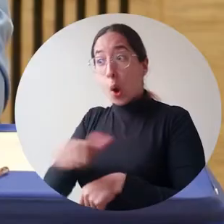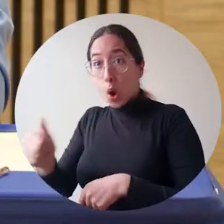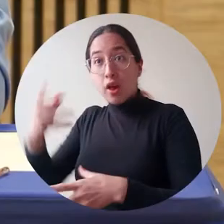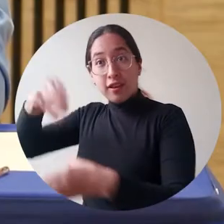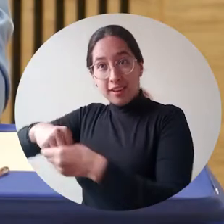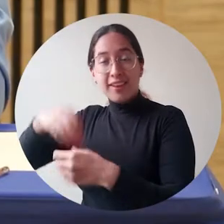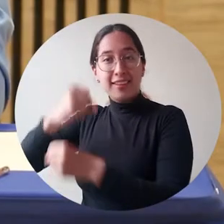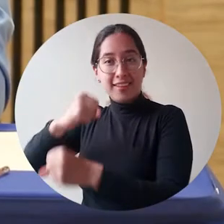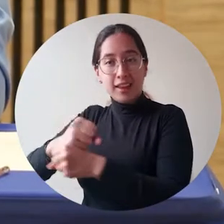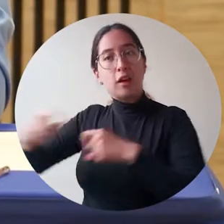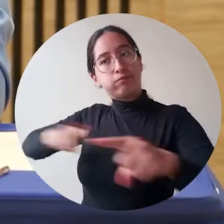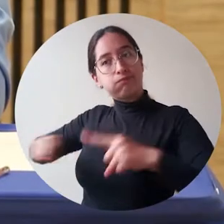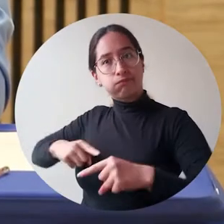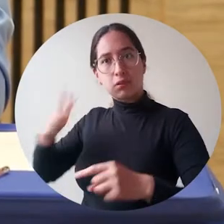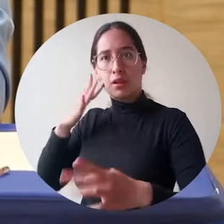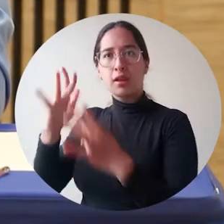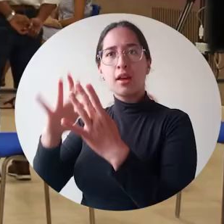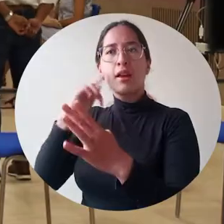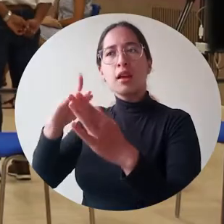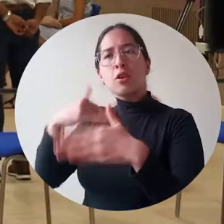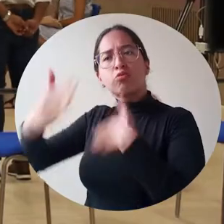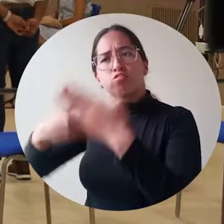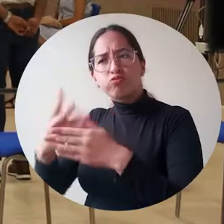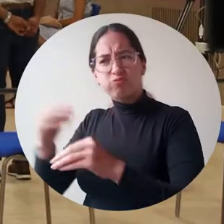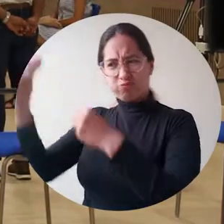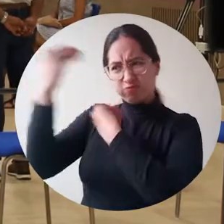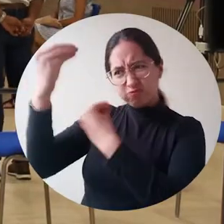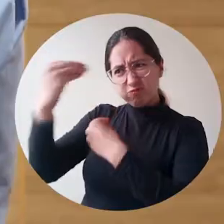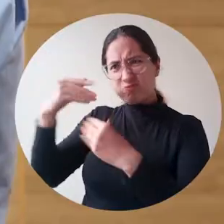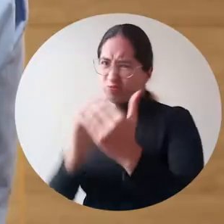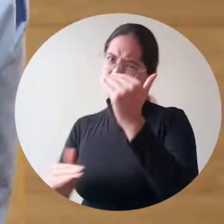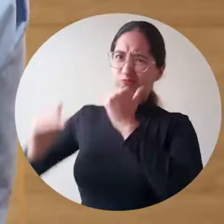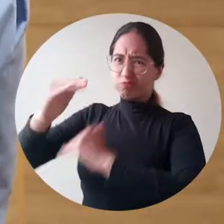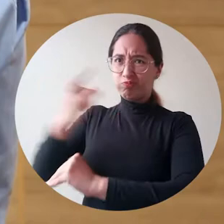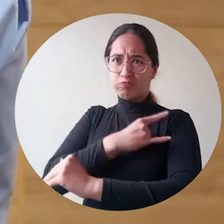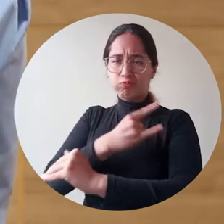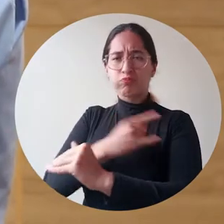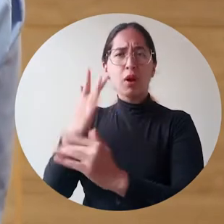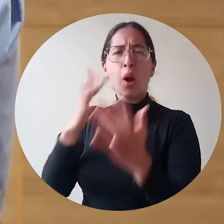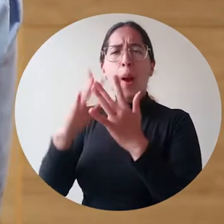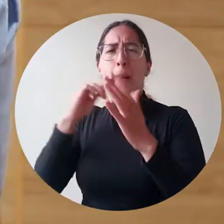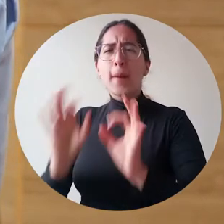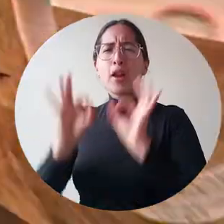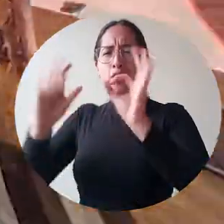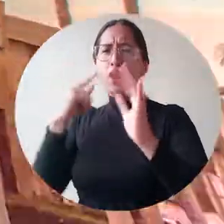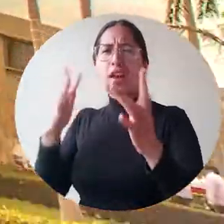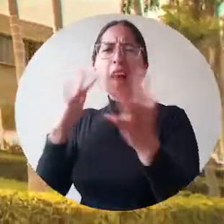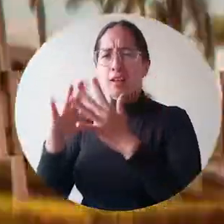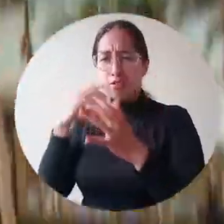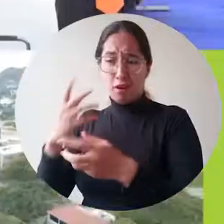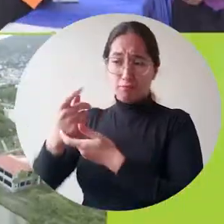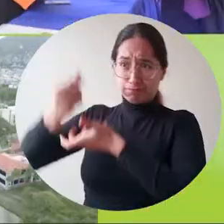en universidades nacionales acreditadas por alta calidad mediante el Programa de Financiación de la Formación Científica.